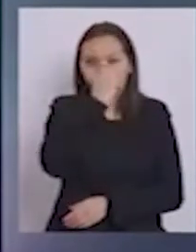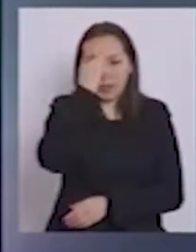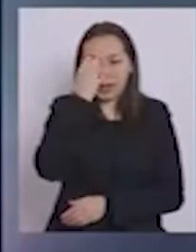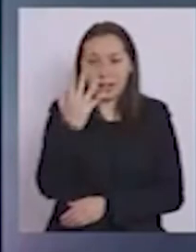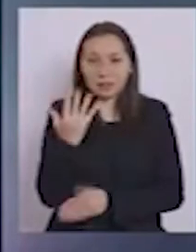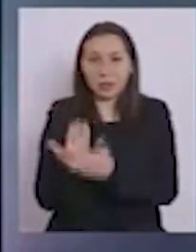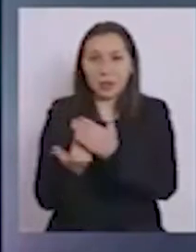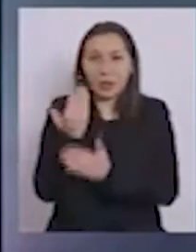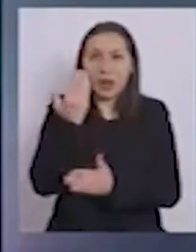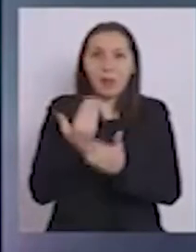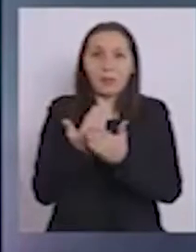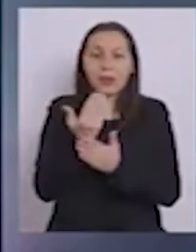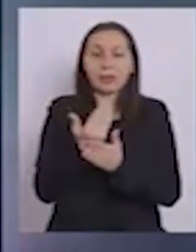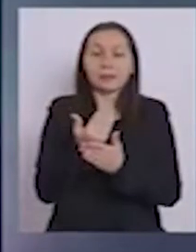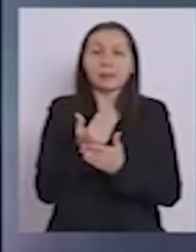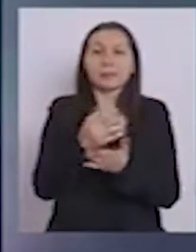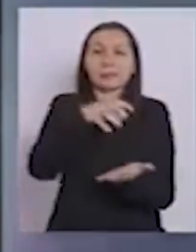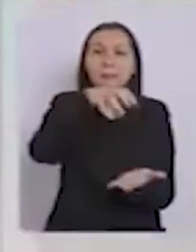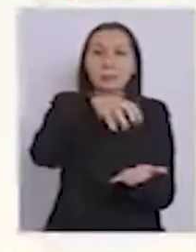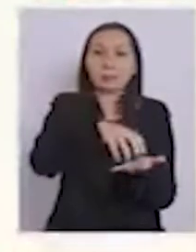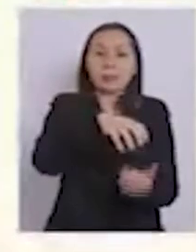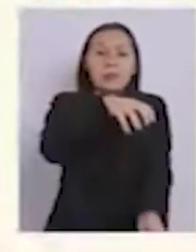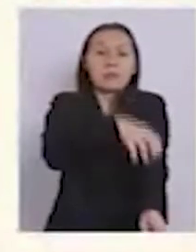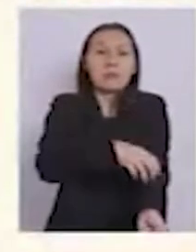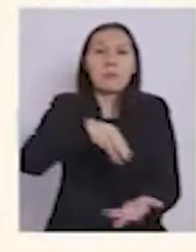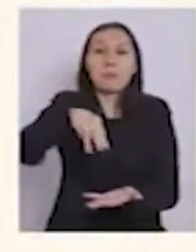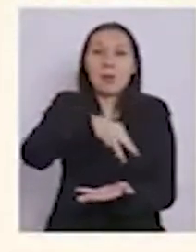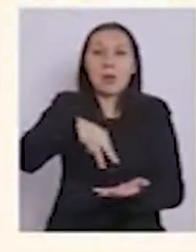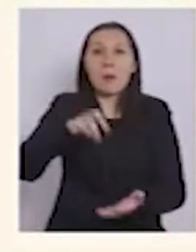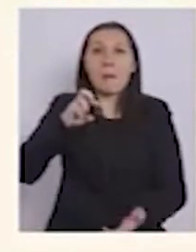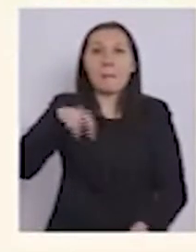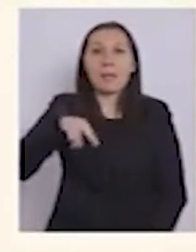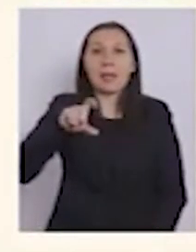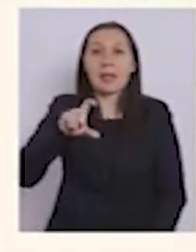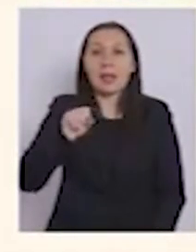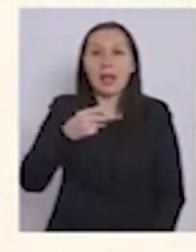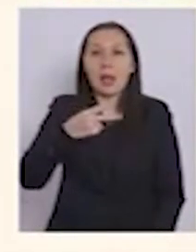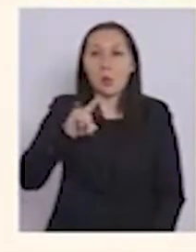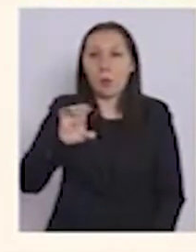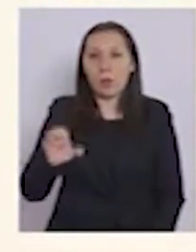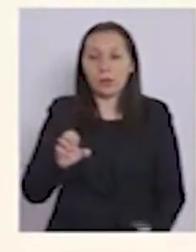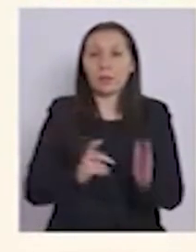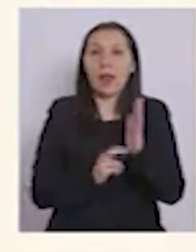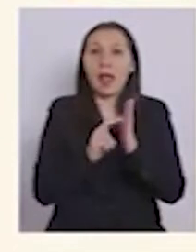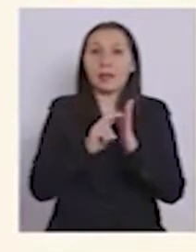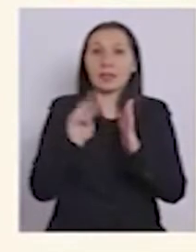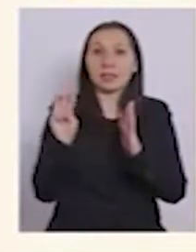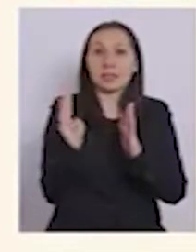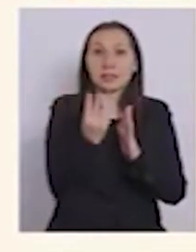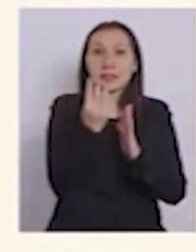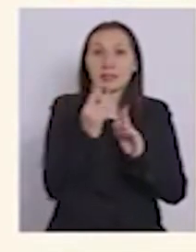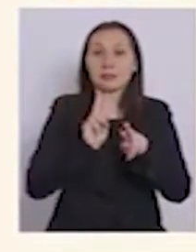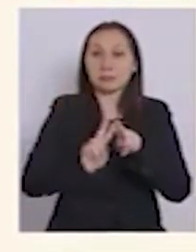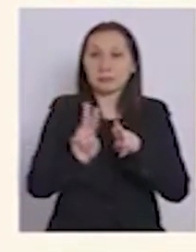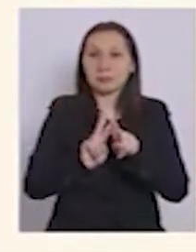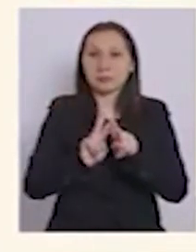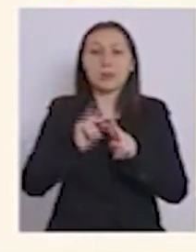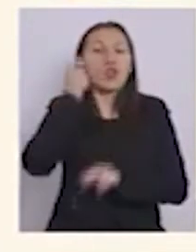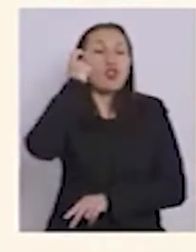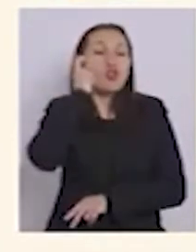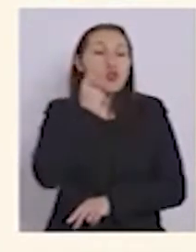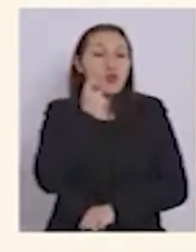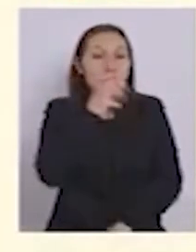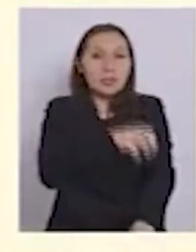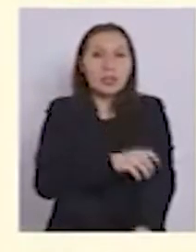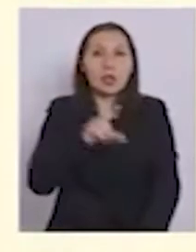5 de la mañana en la región de Maule, Pencaue. Avanzan a preparación en la región de O'Higgins,